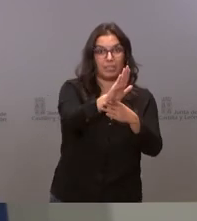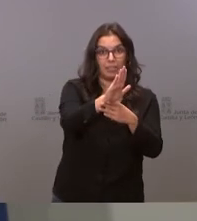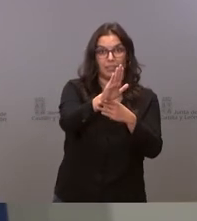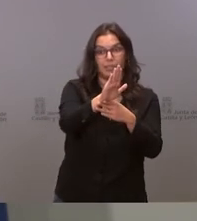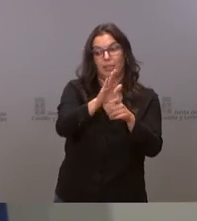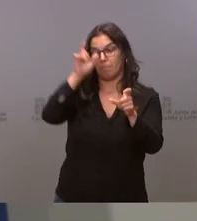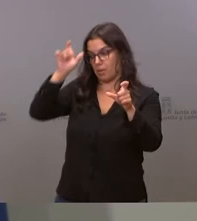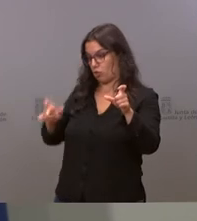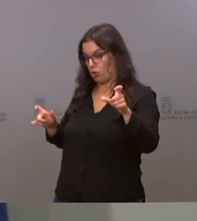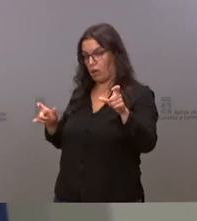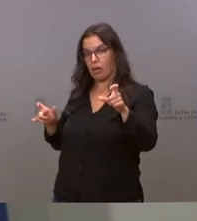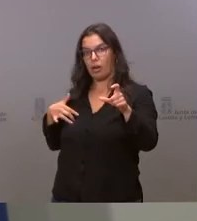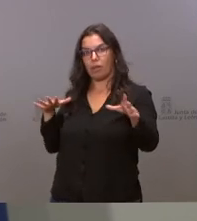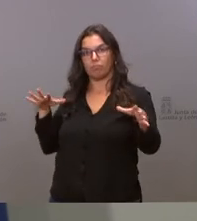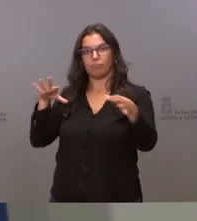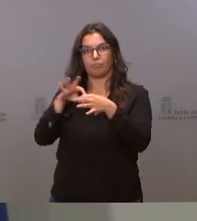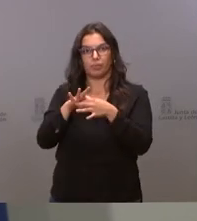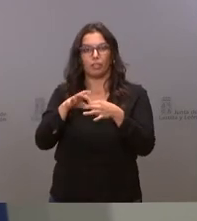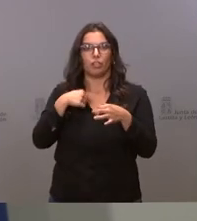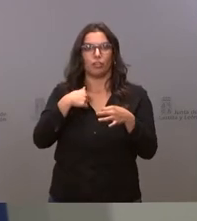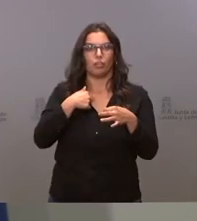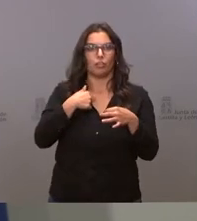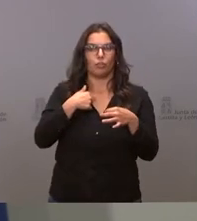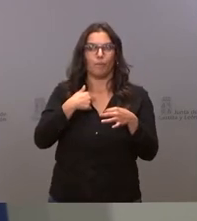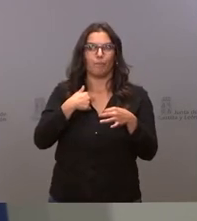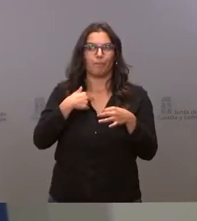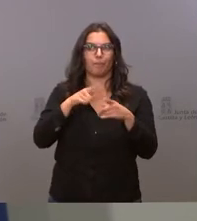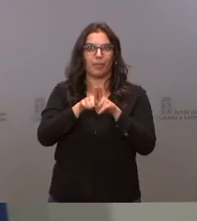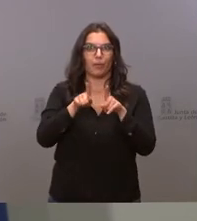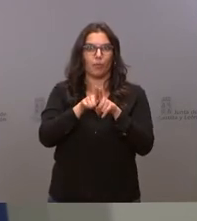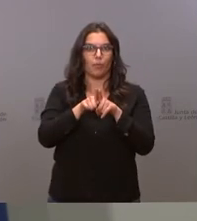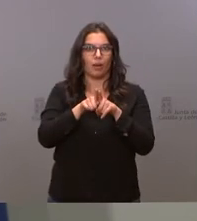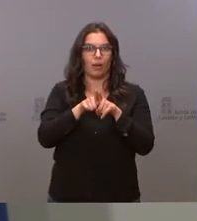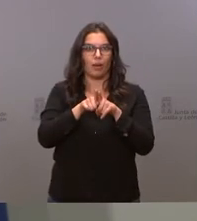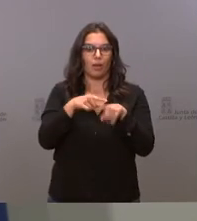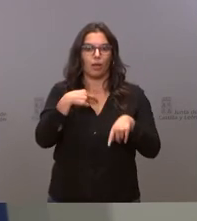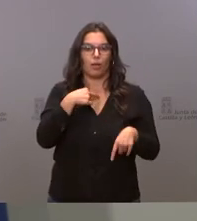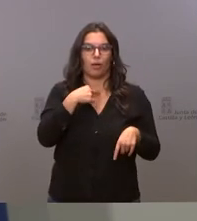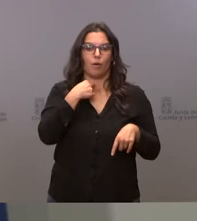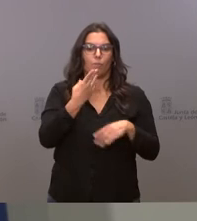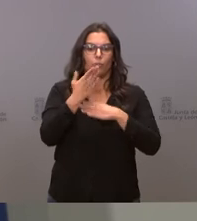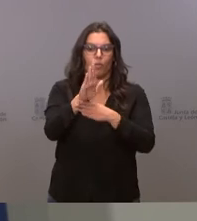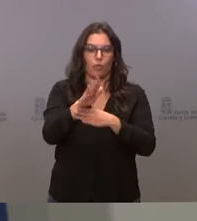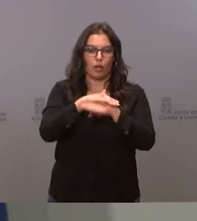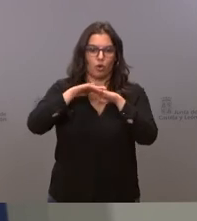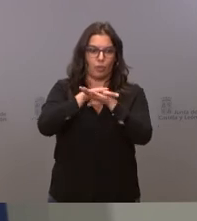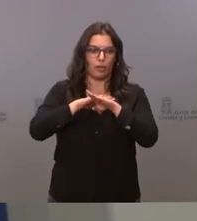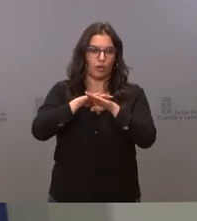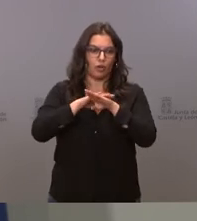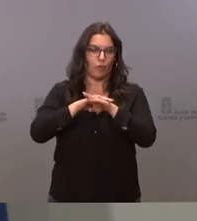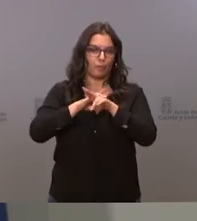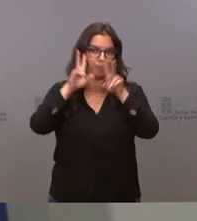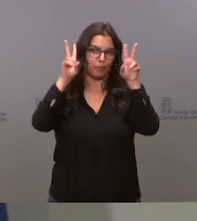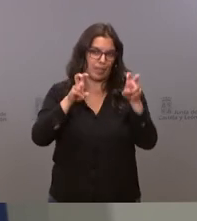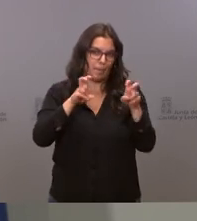sea diferente este es un debate en el que yo no me puedo manifestar como portavoz del gobierno podría manifestarme